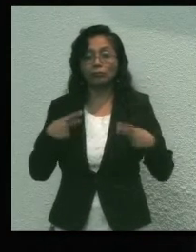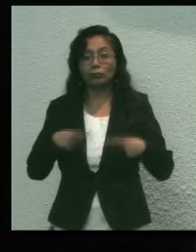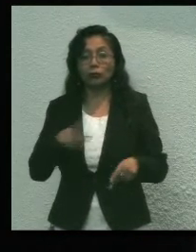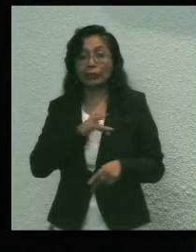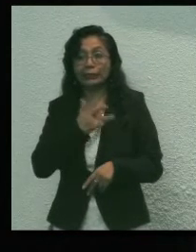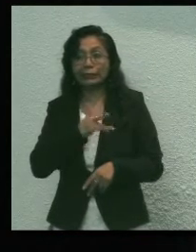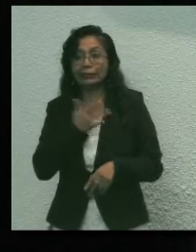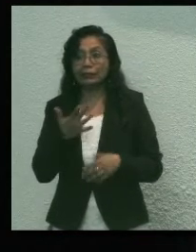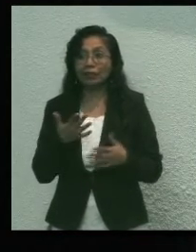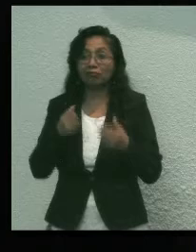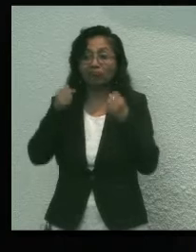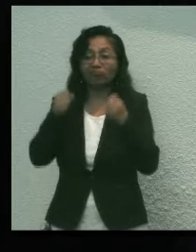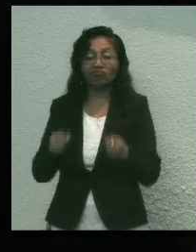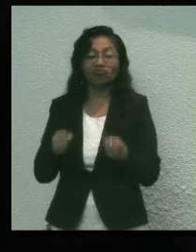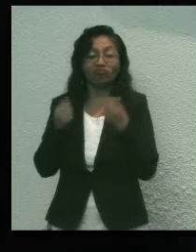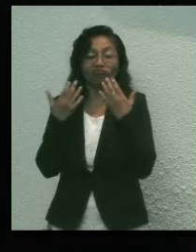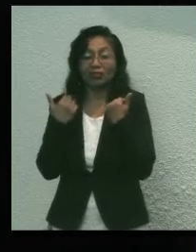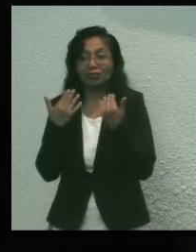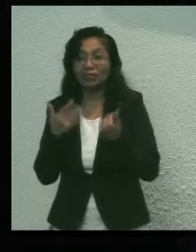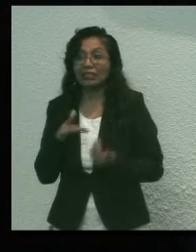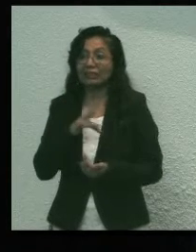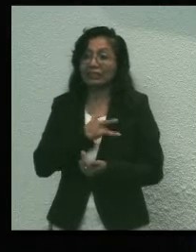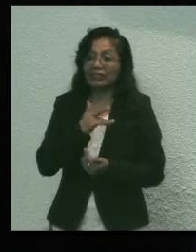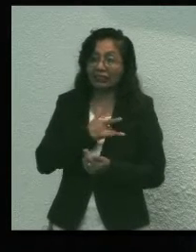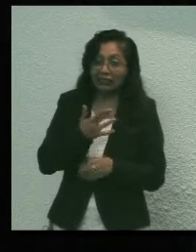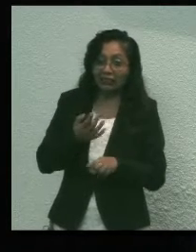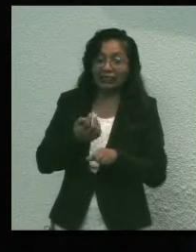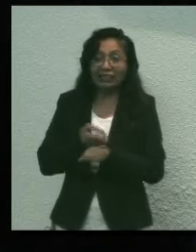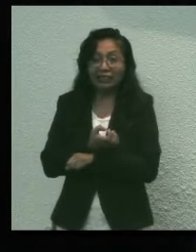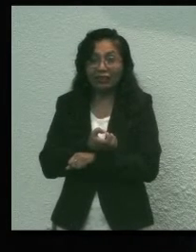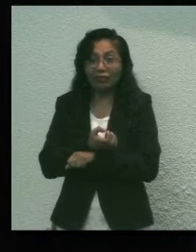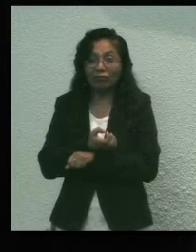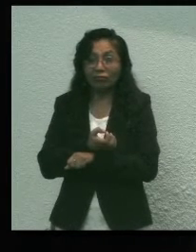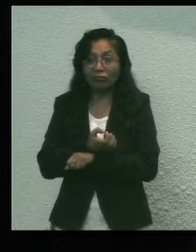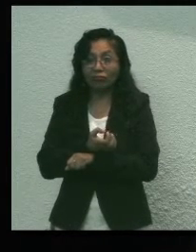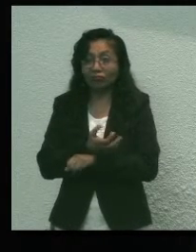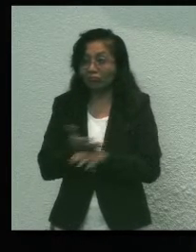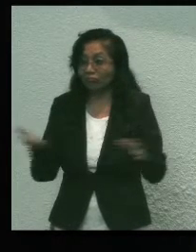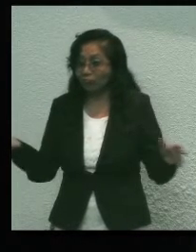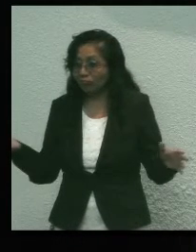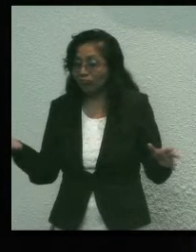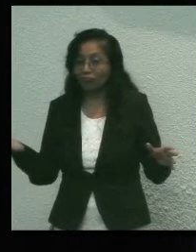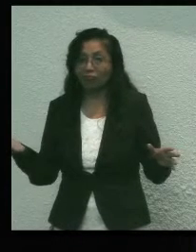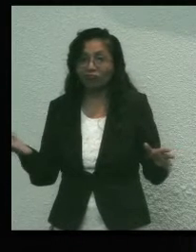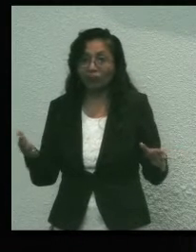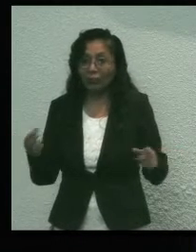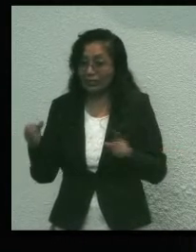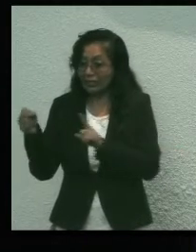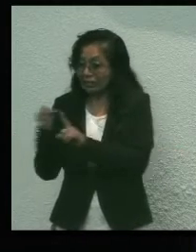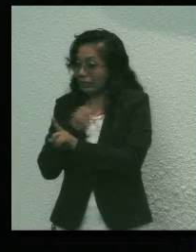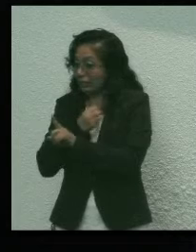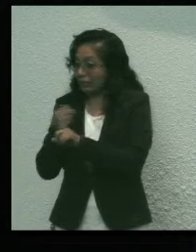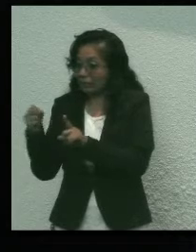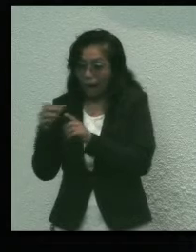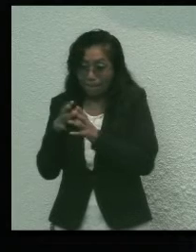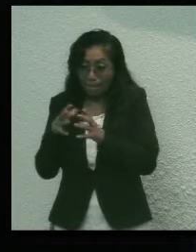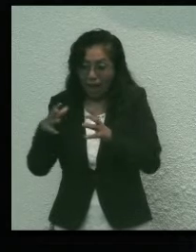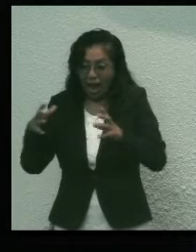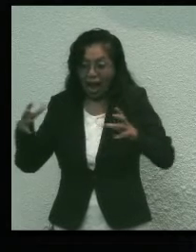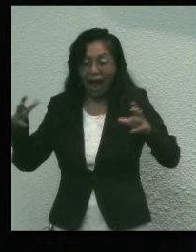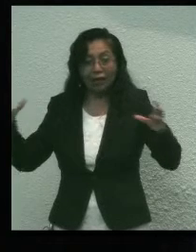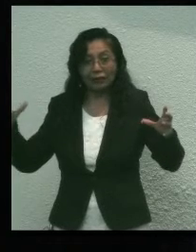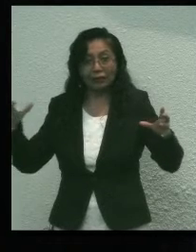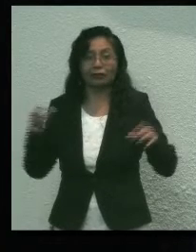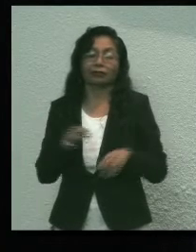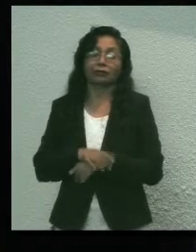siente insegura, siente que el Estado no termina por ganar esta dura batalla a la delincuencia.